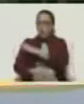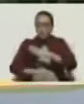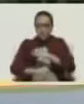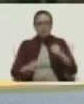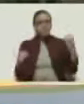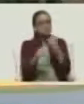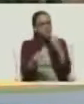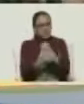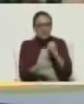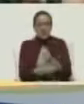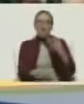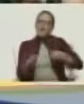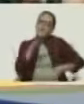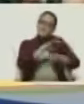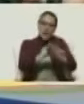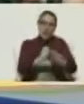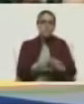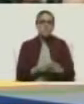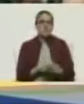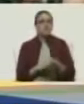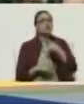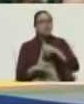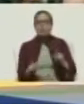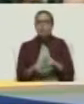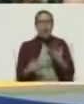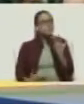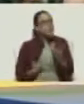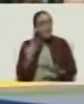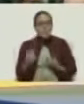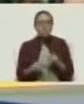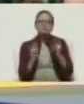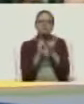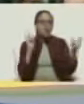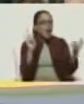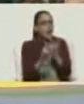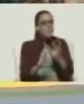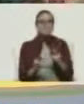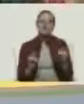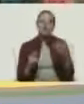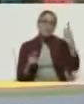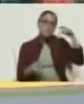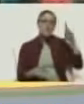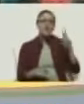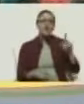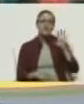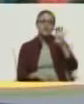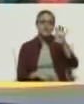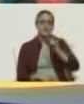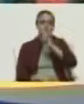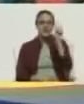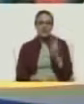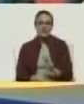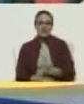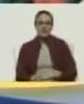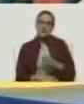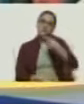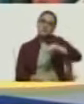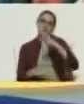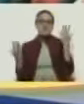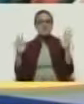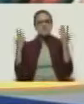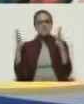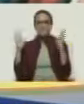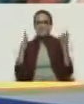bueno, salir con más energía, con más emoción y con más amor por la vida, por Venezuela y con el pueblo. Bueno,